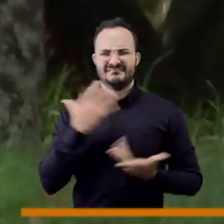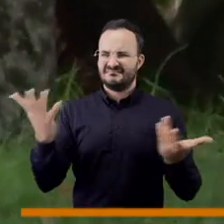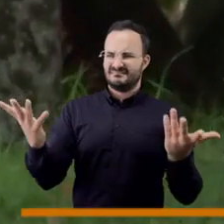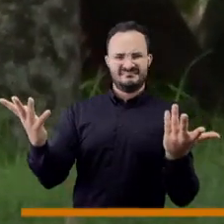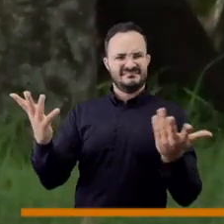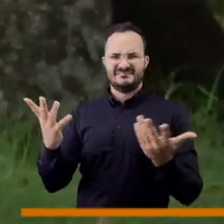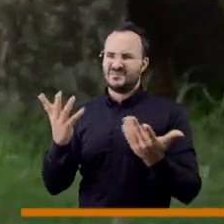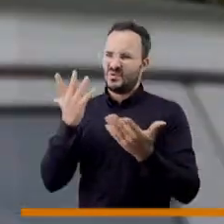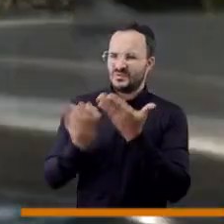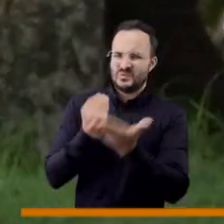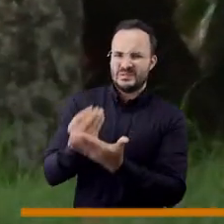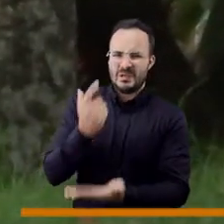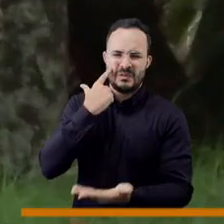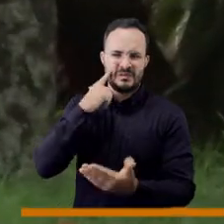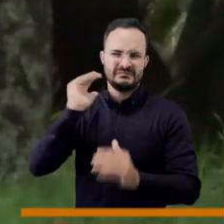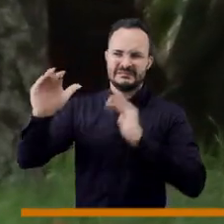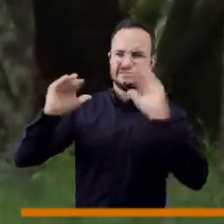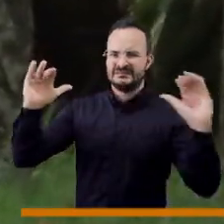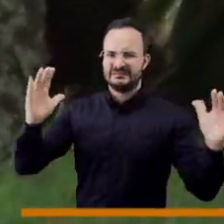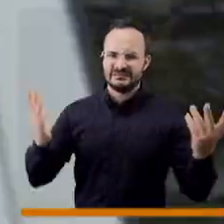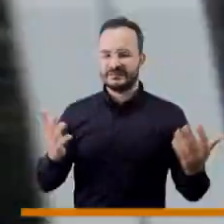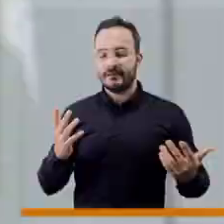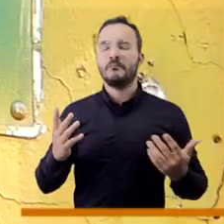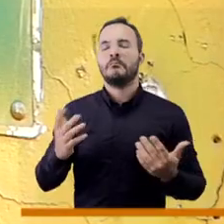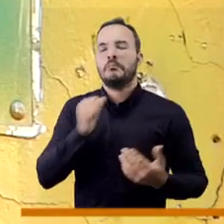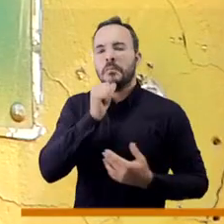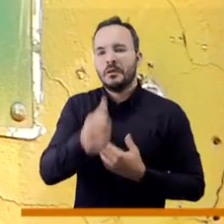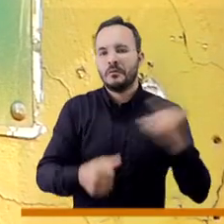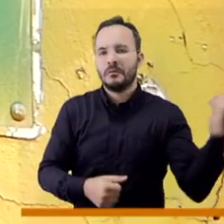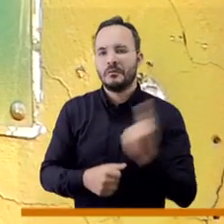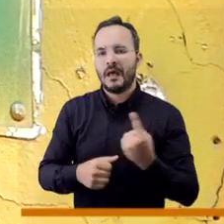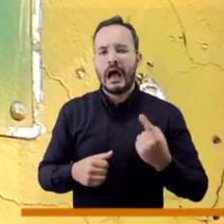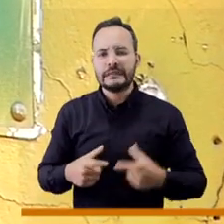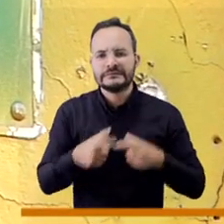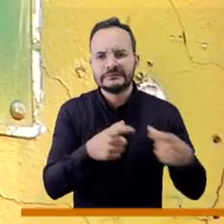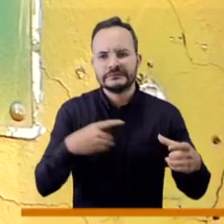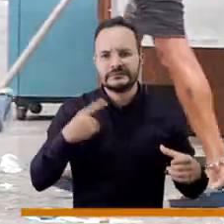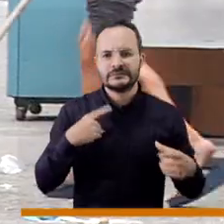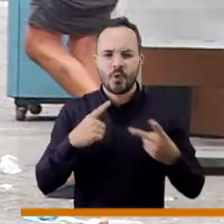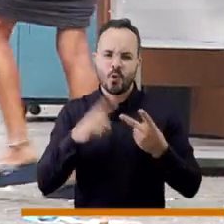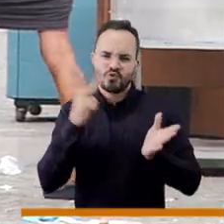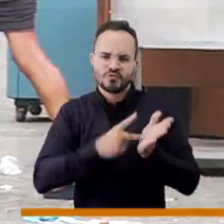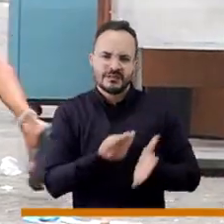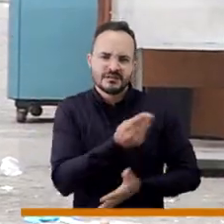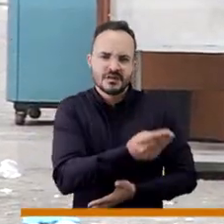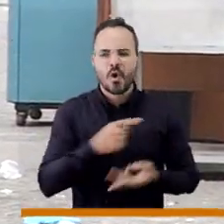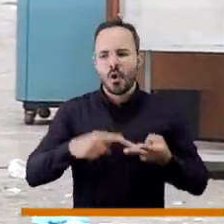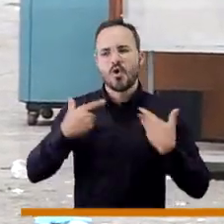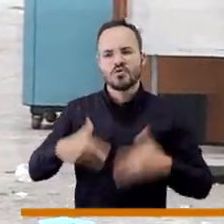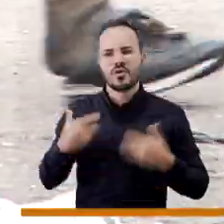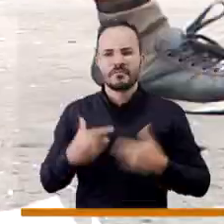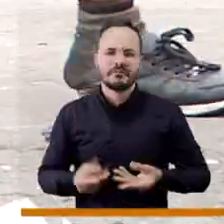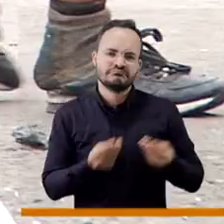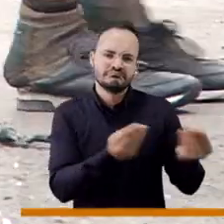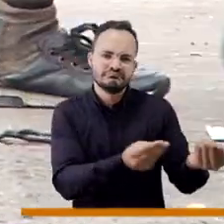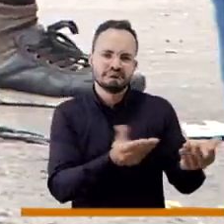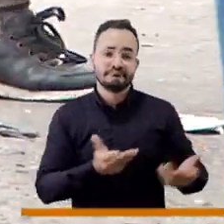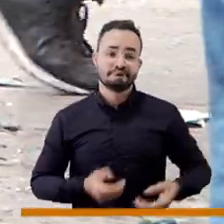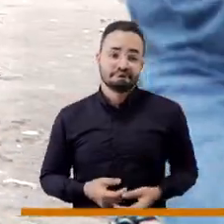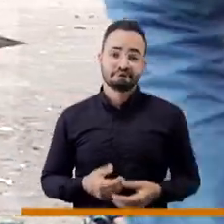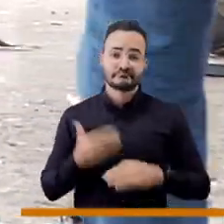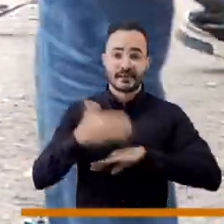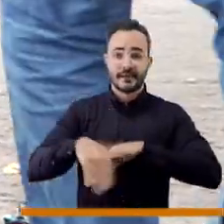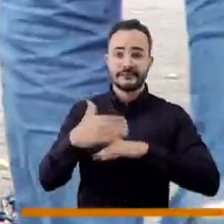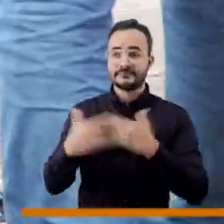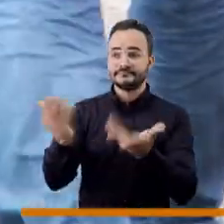resultados y sin embargo todos los días saca por la ventana el desayuno, los dos mil pesos y la ropa, y la